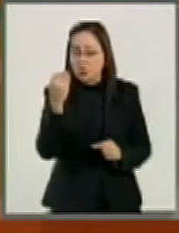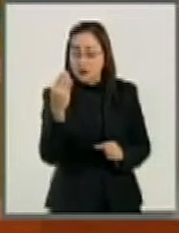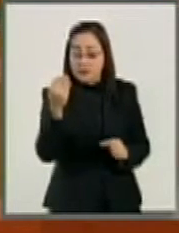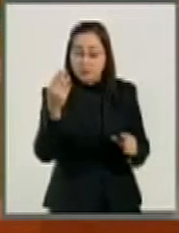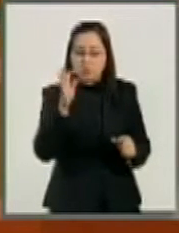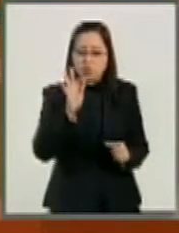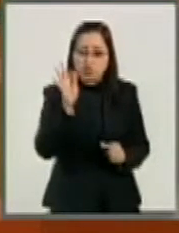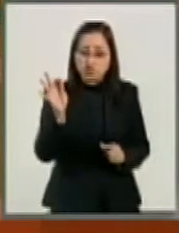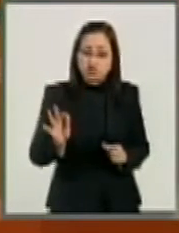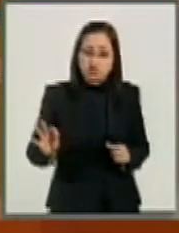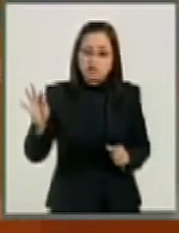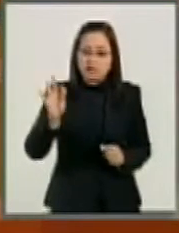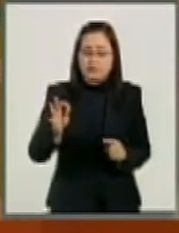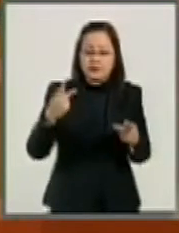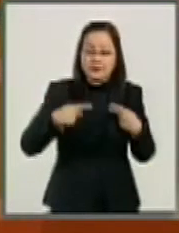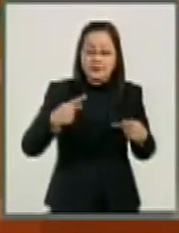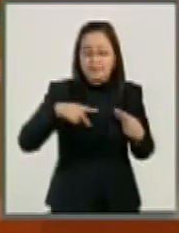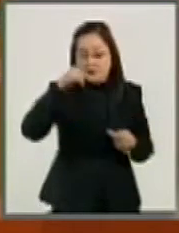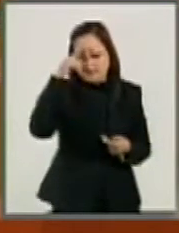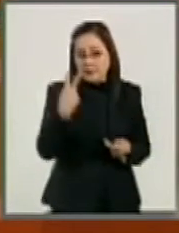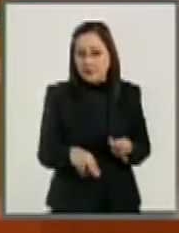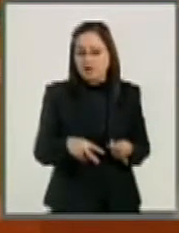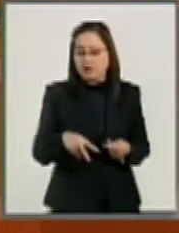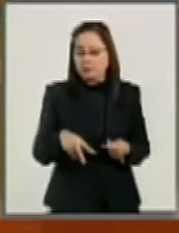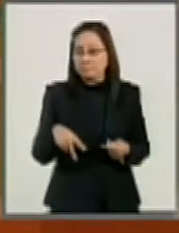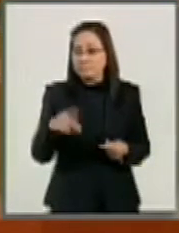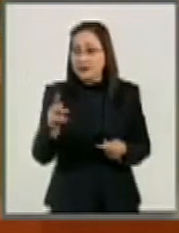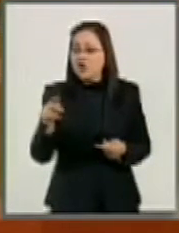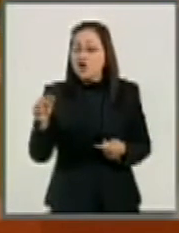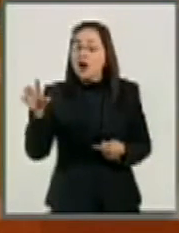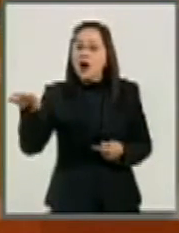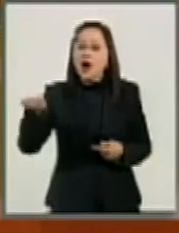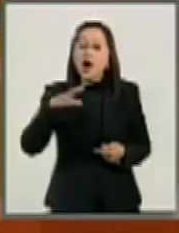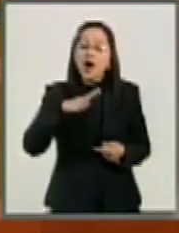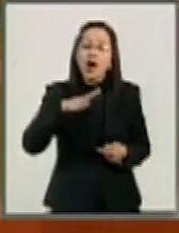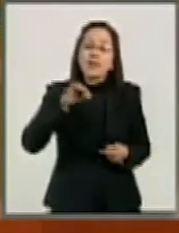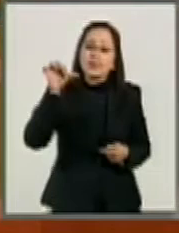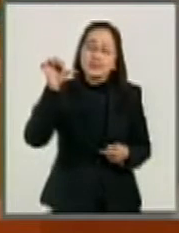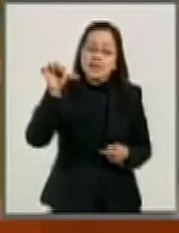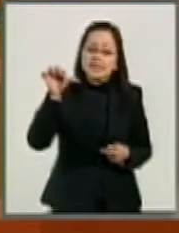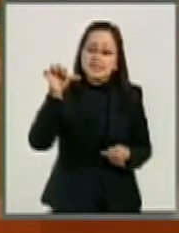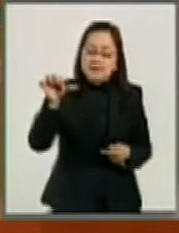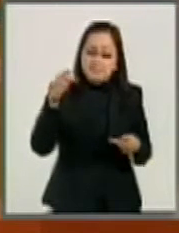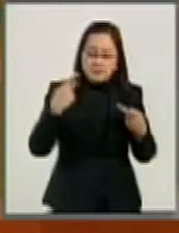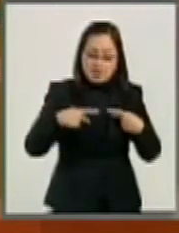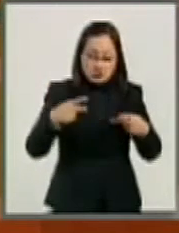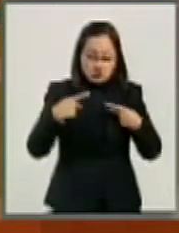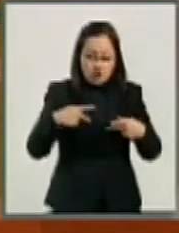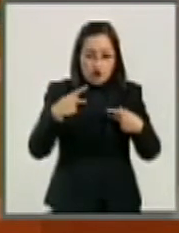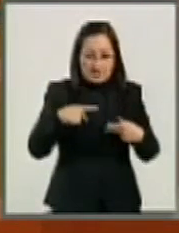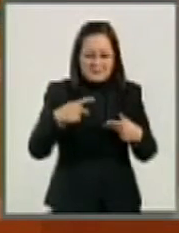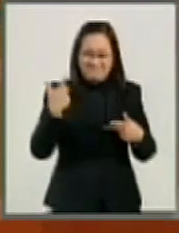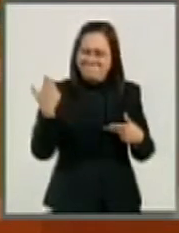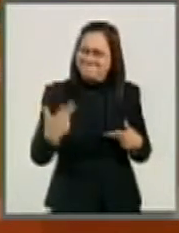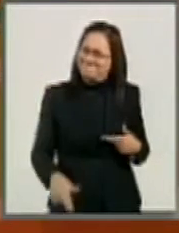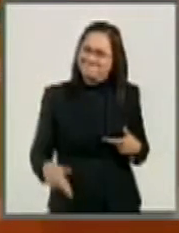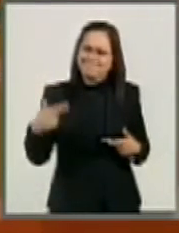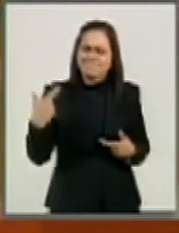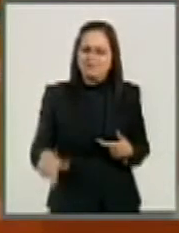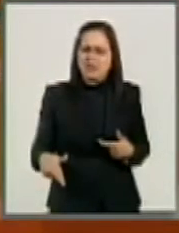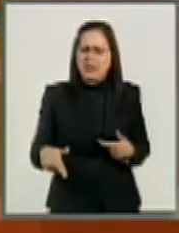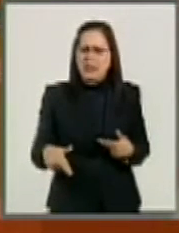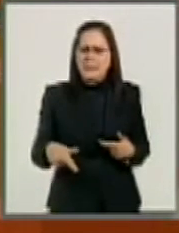mexicanos, la riqueza de los 16 multimillonarios más importantes de nuestro país se